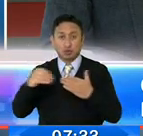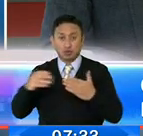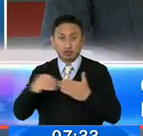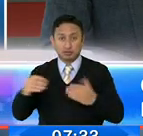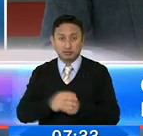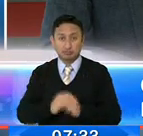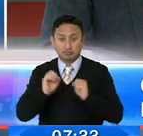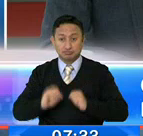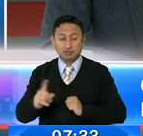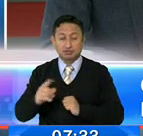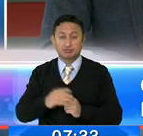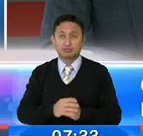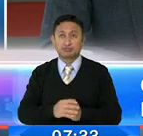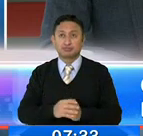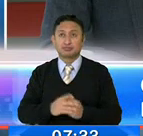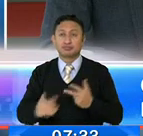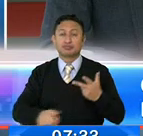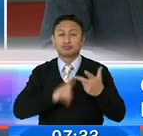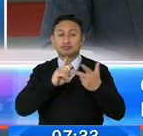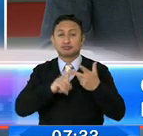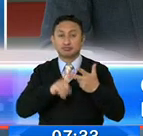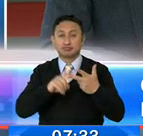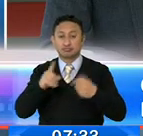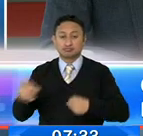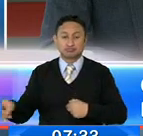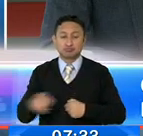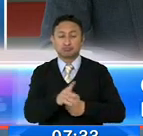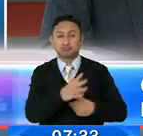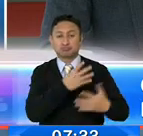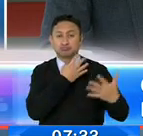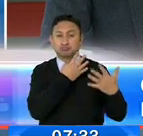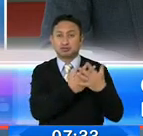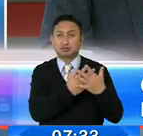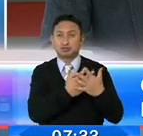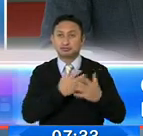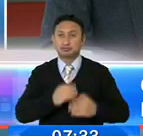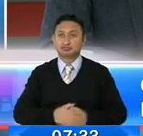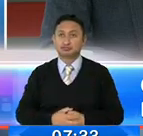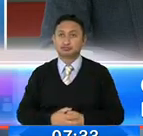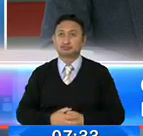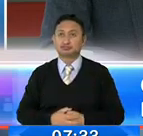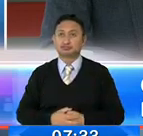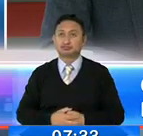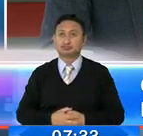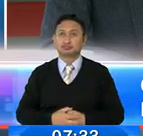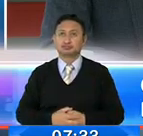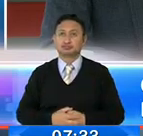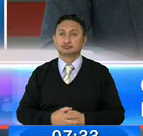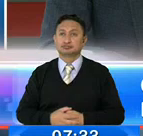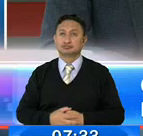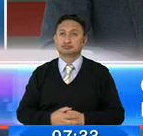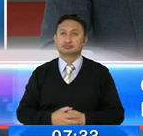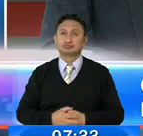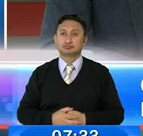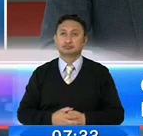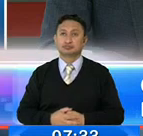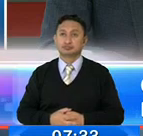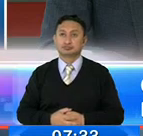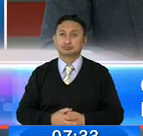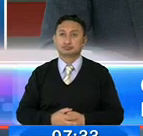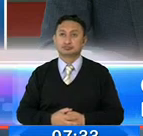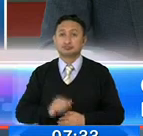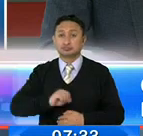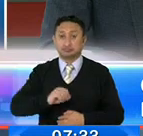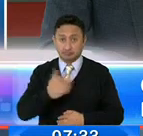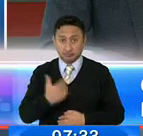salario y medio, y la tercera vez ya es justamente la detención de la persona que la vamos a aplicar. Ya